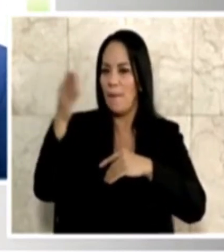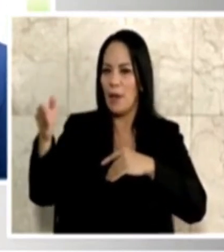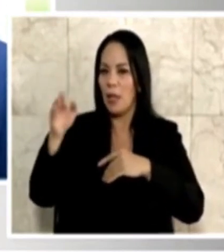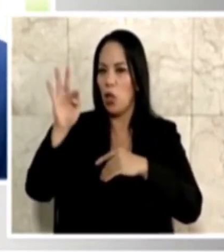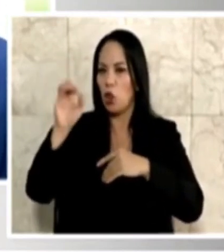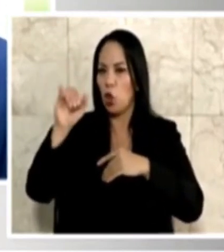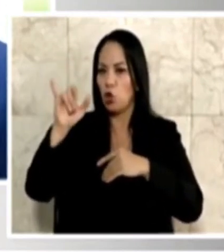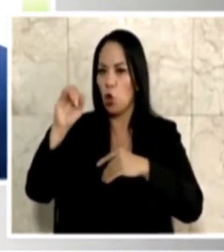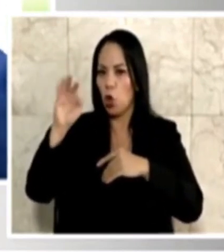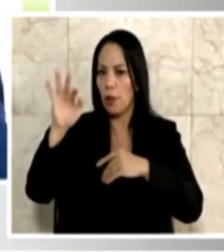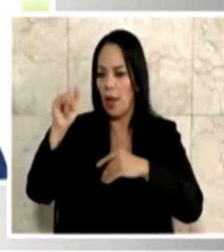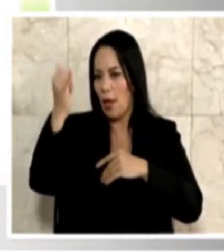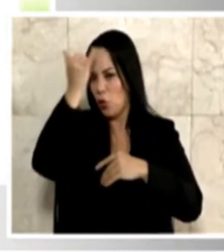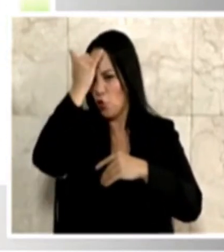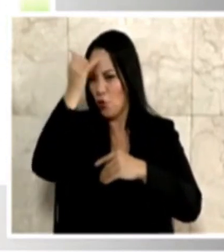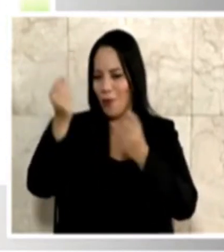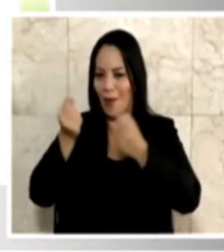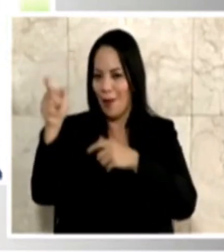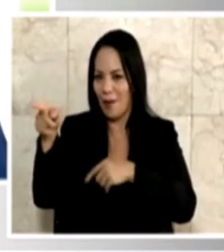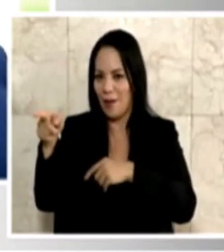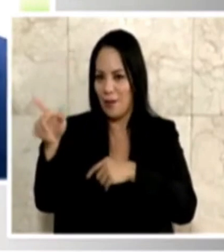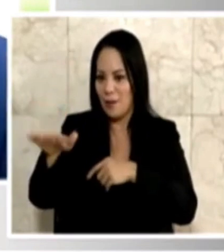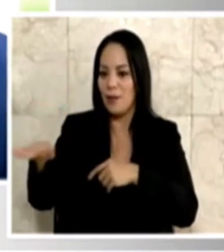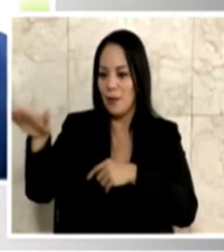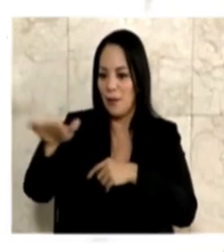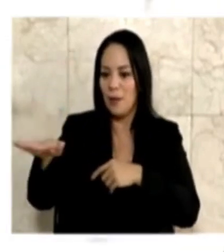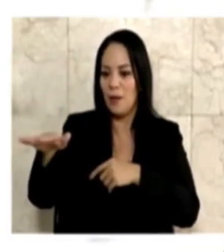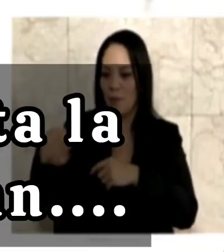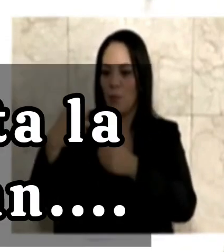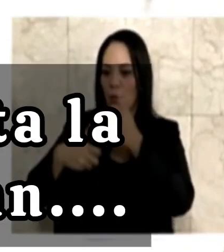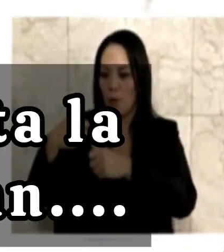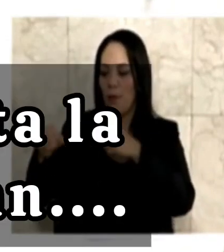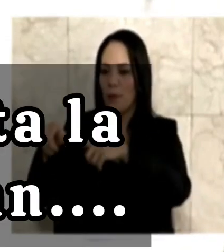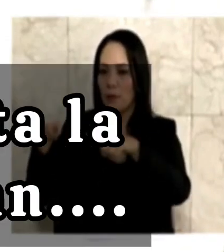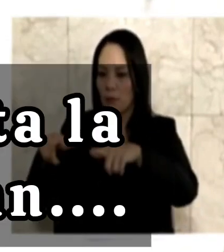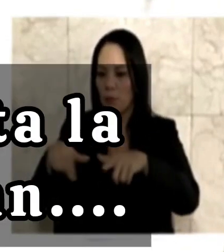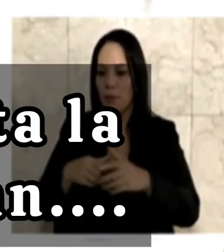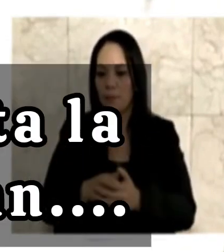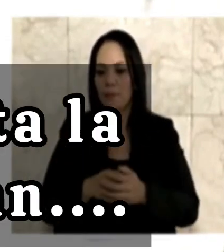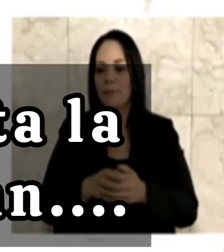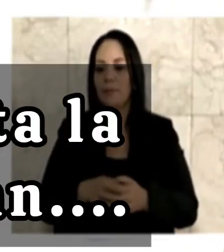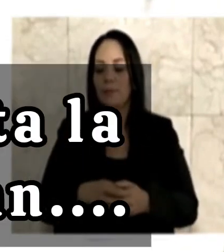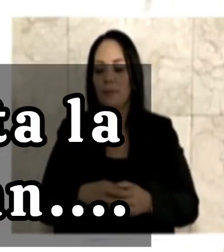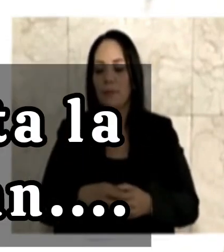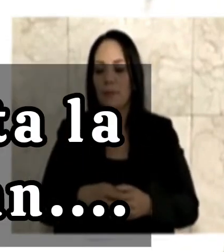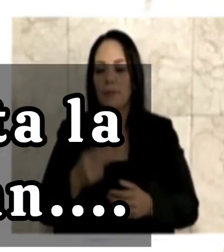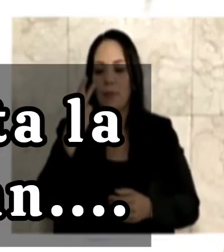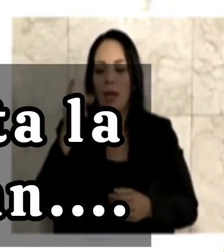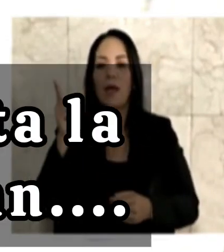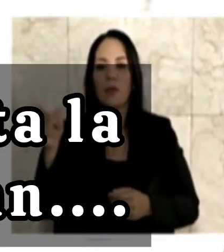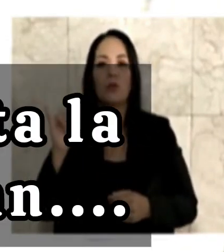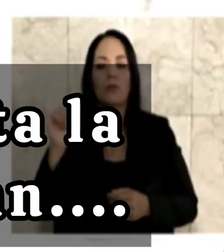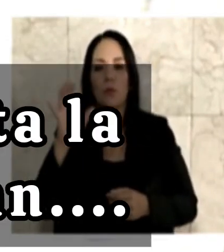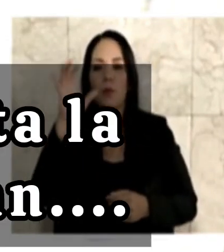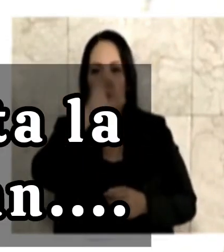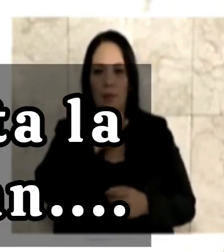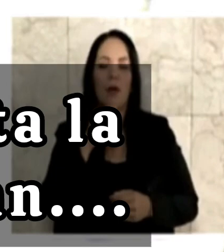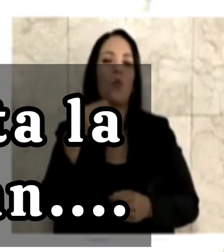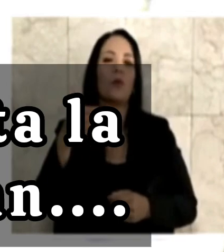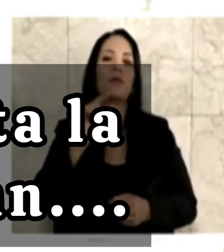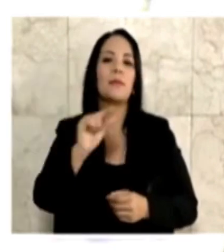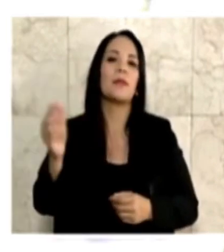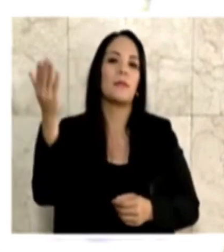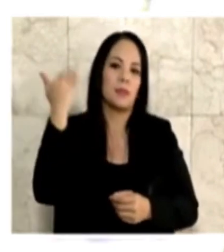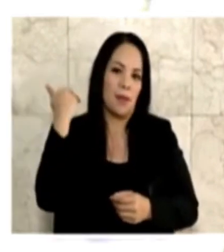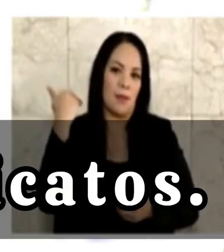que todos esos terrenos de ese sector tienen problemas. Vea, yo eso también me di cuenta la semana pasada,